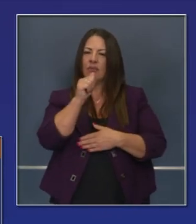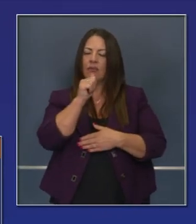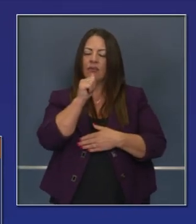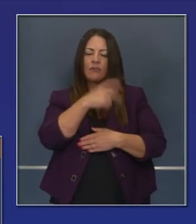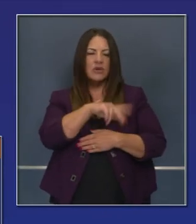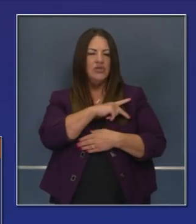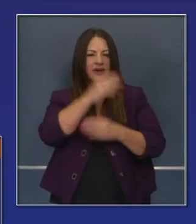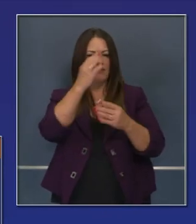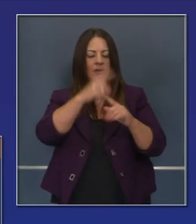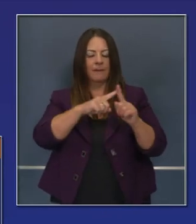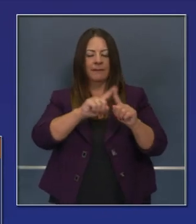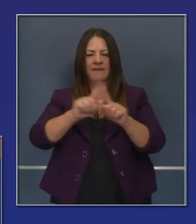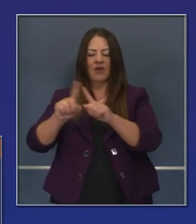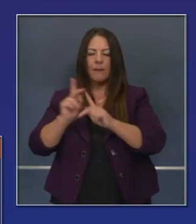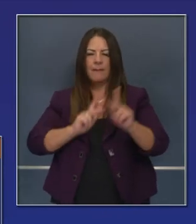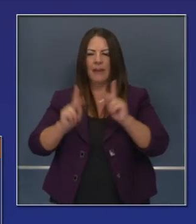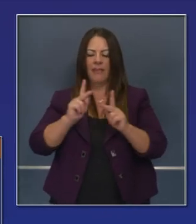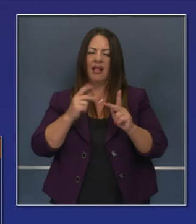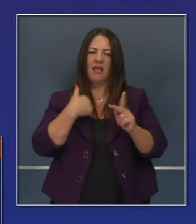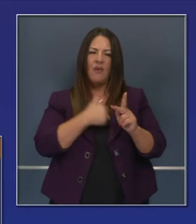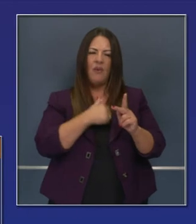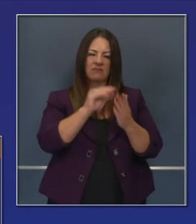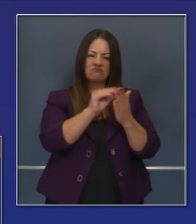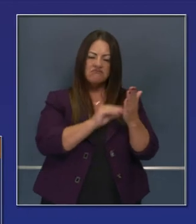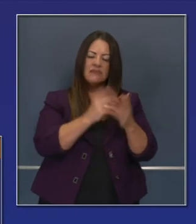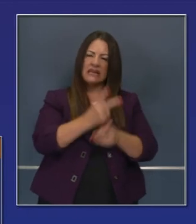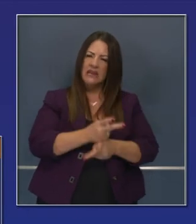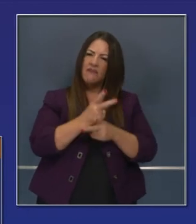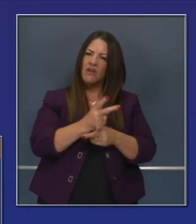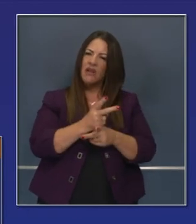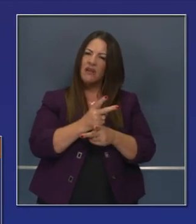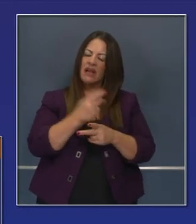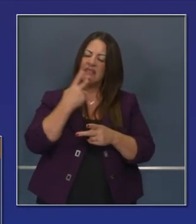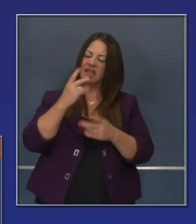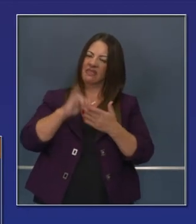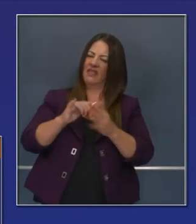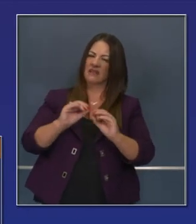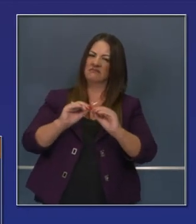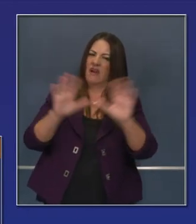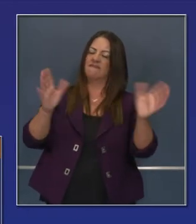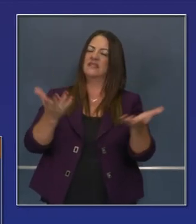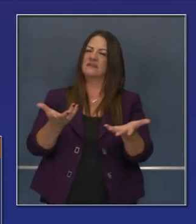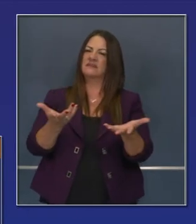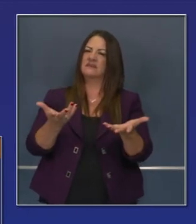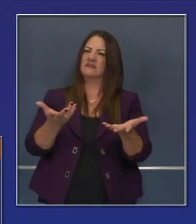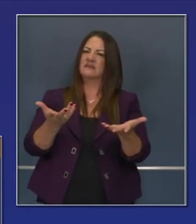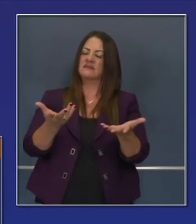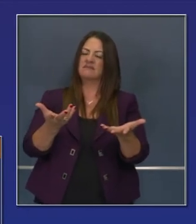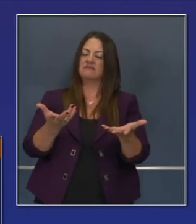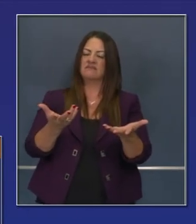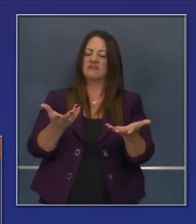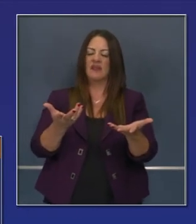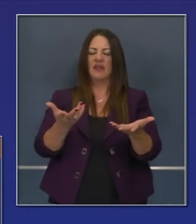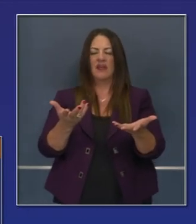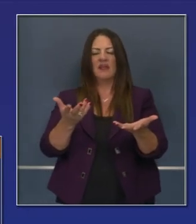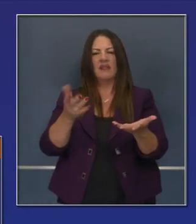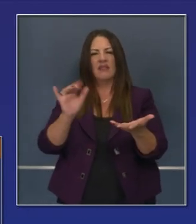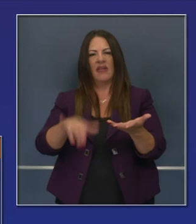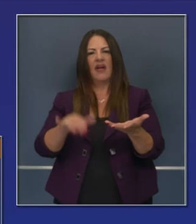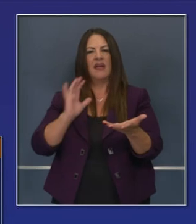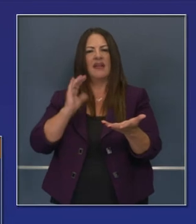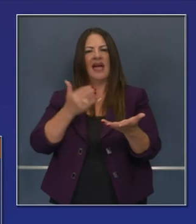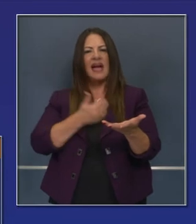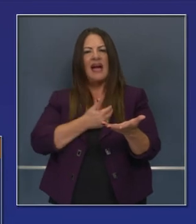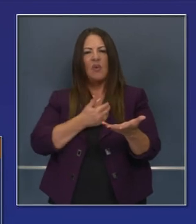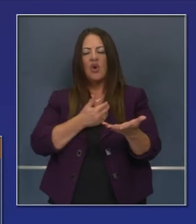entre esos dos tipos de datos? Así que todo esto es parte del trabajo, del grupo de trabajo. Y me parece que es evidente,